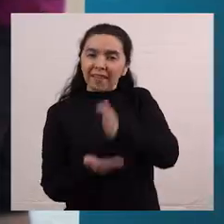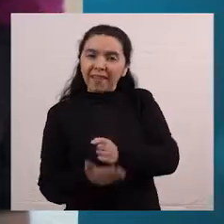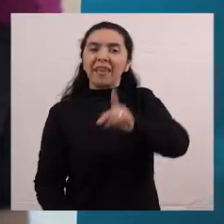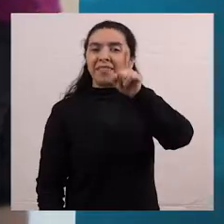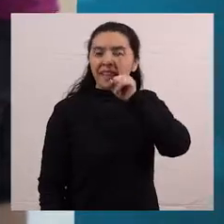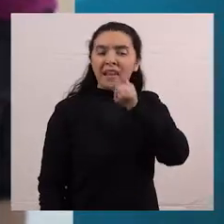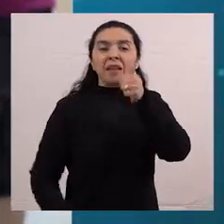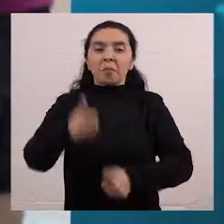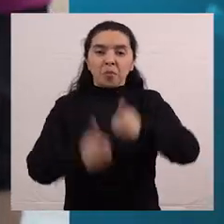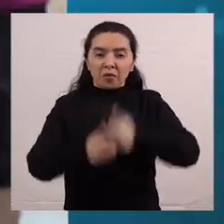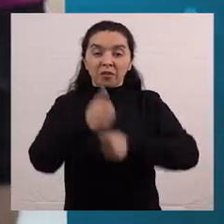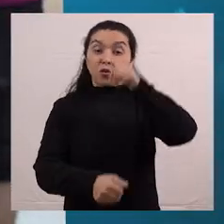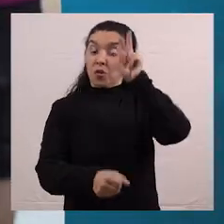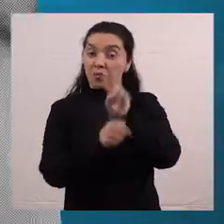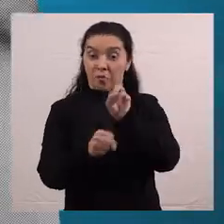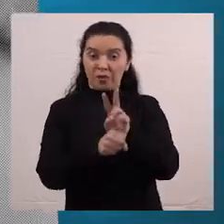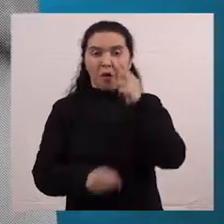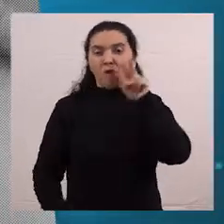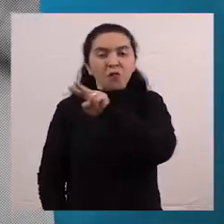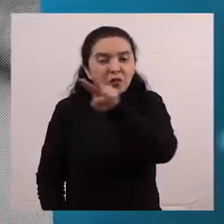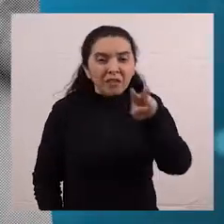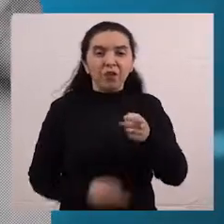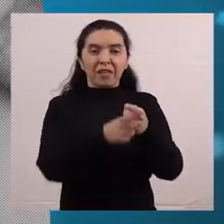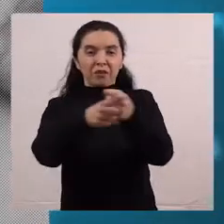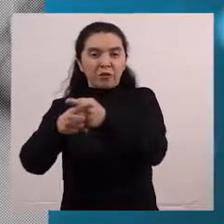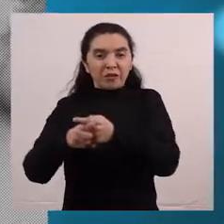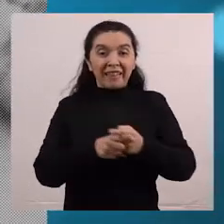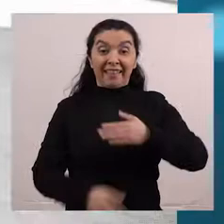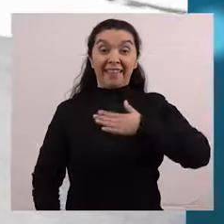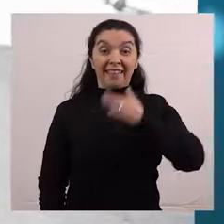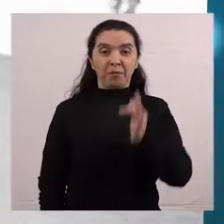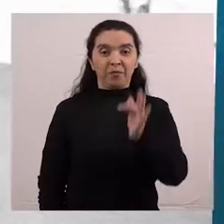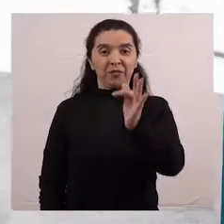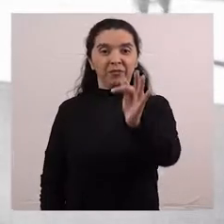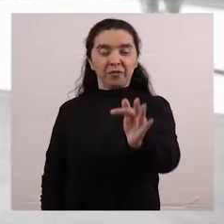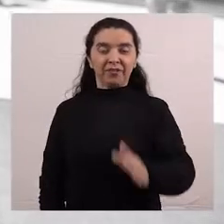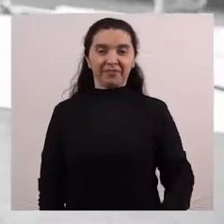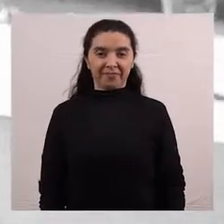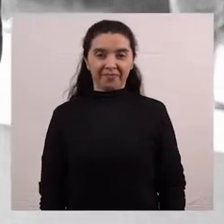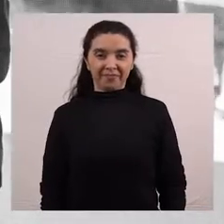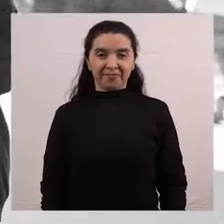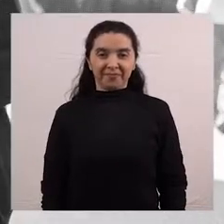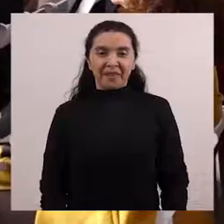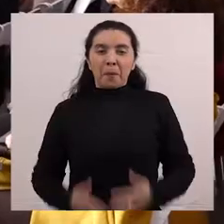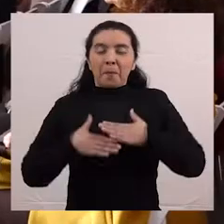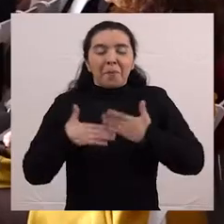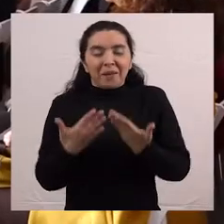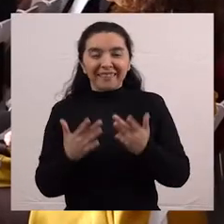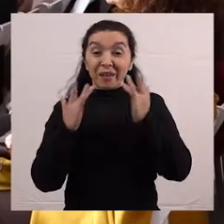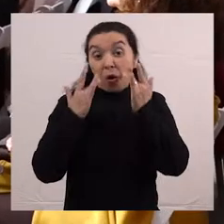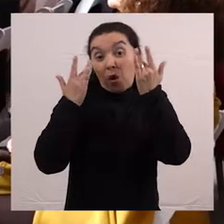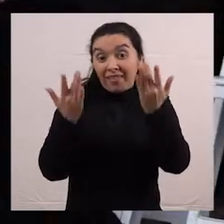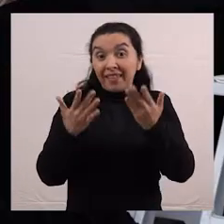jugar la profesión docente en las visiones acerca de la sociedad que aspiramos. Me siento